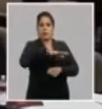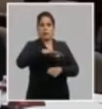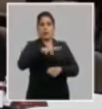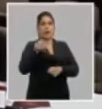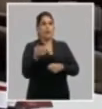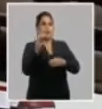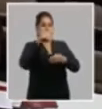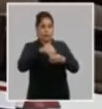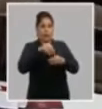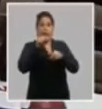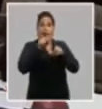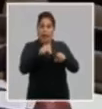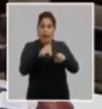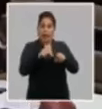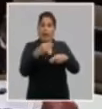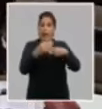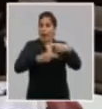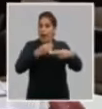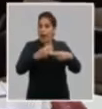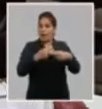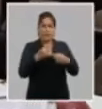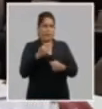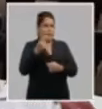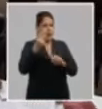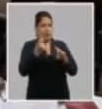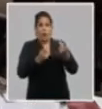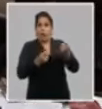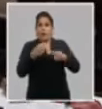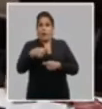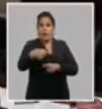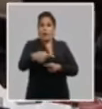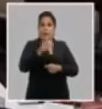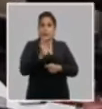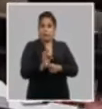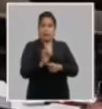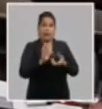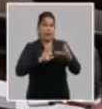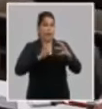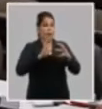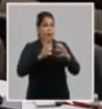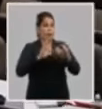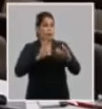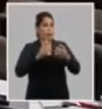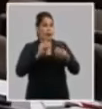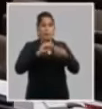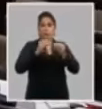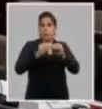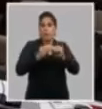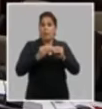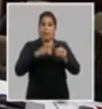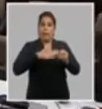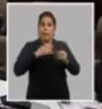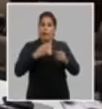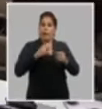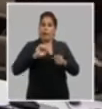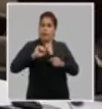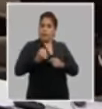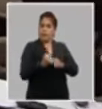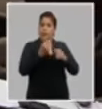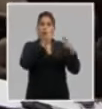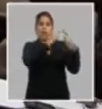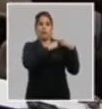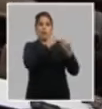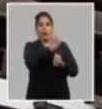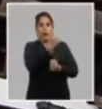a partir de la utilización más efectiva y sistemática de las vías y mecanismos propios exigiendo la